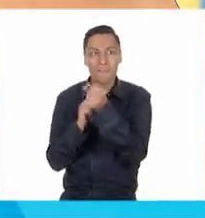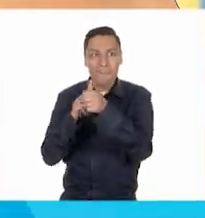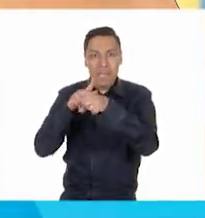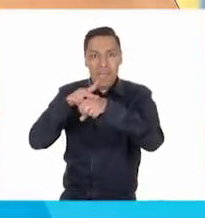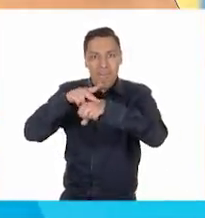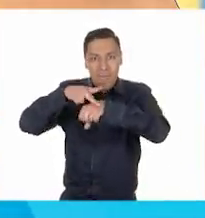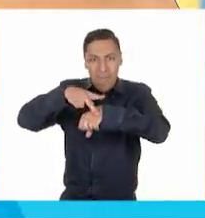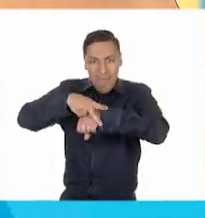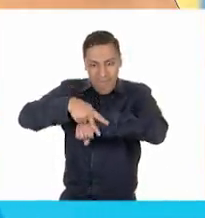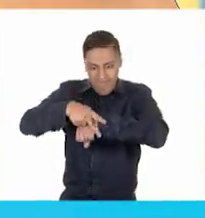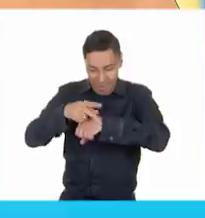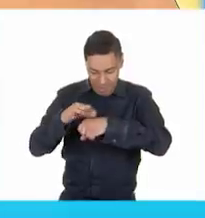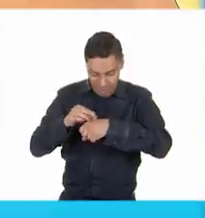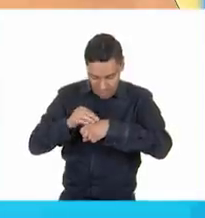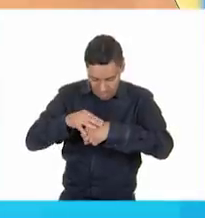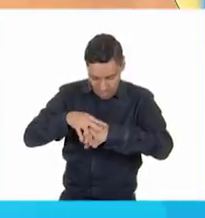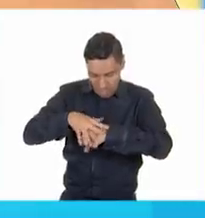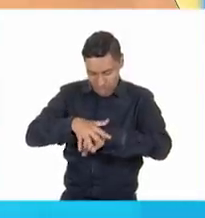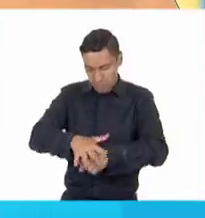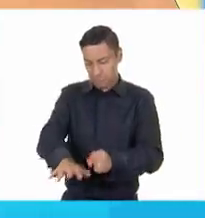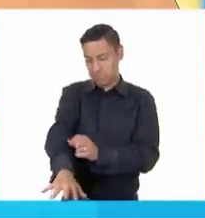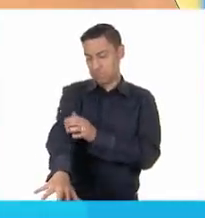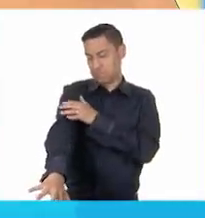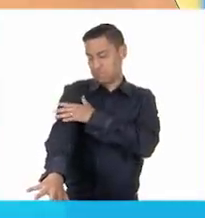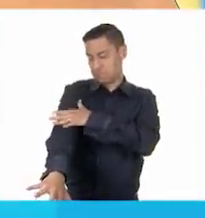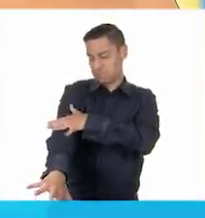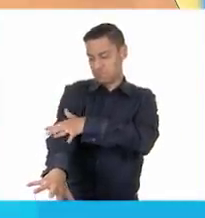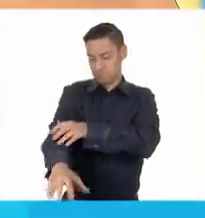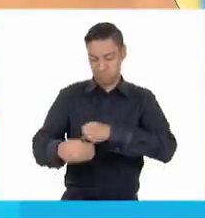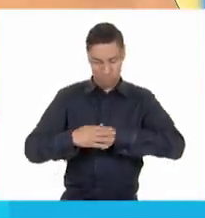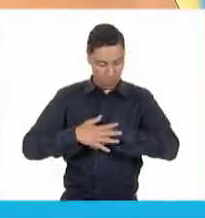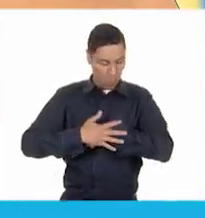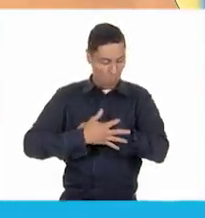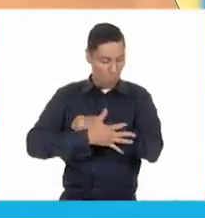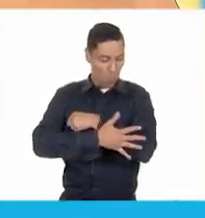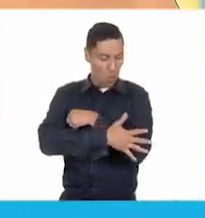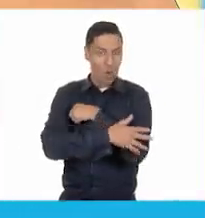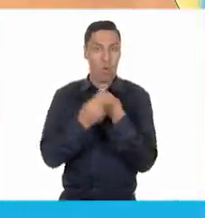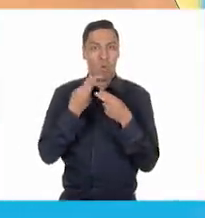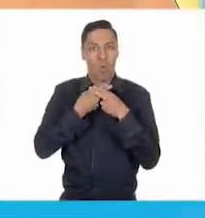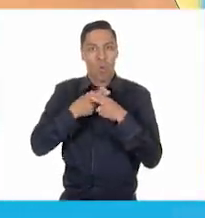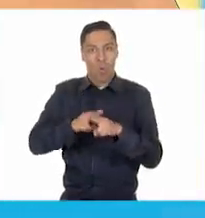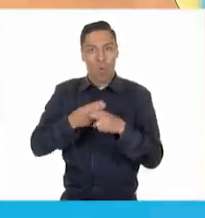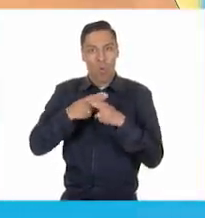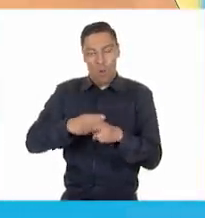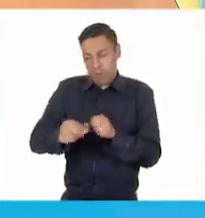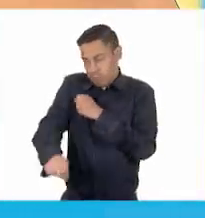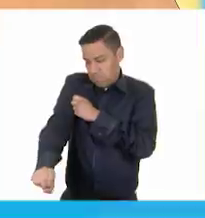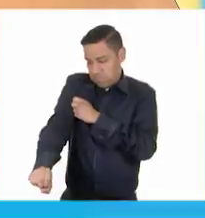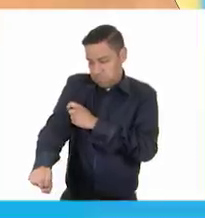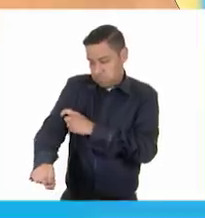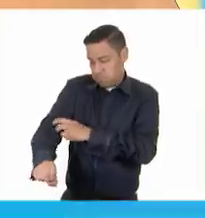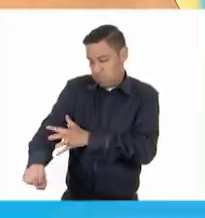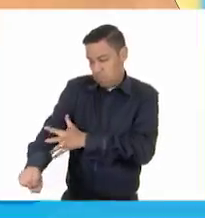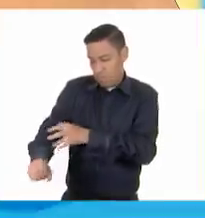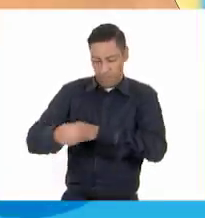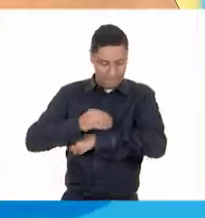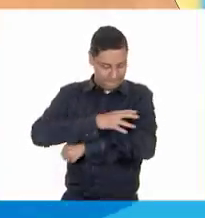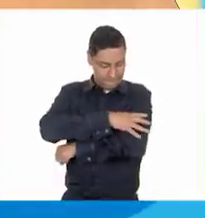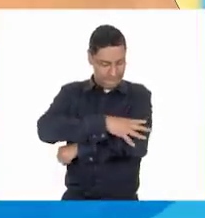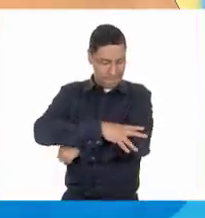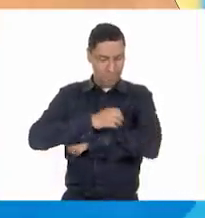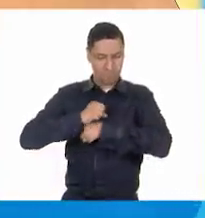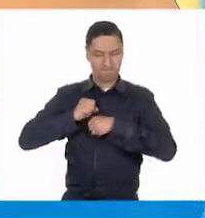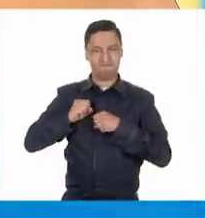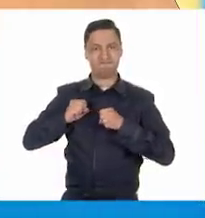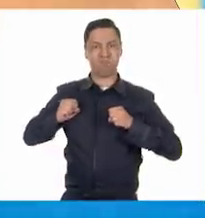también crece. No importa lo mucho que crezcan los huesos. Tu piel siempre se adaptará. Puedes hacer